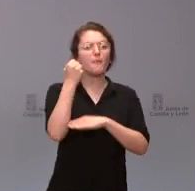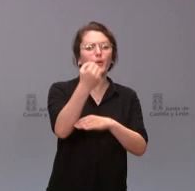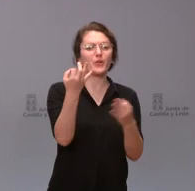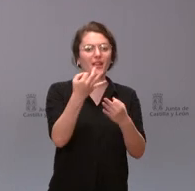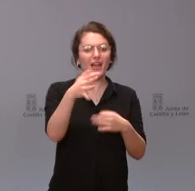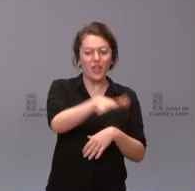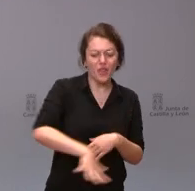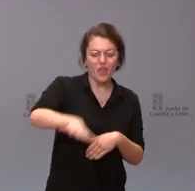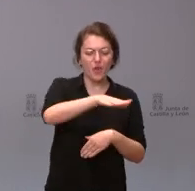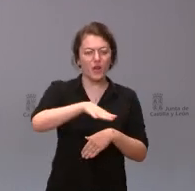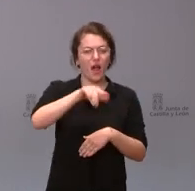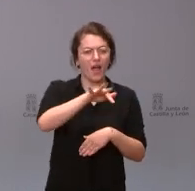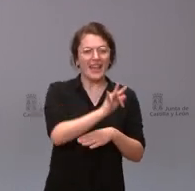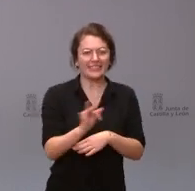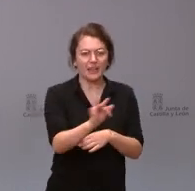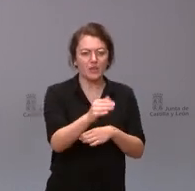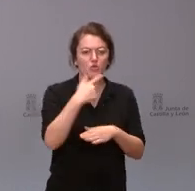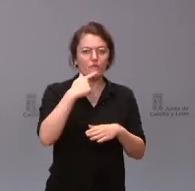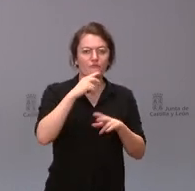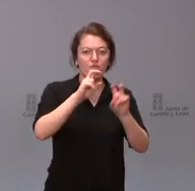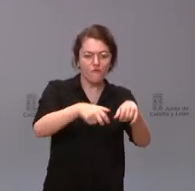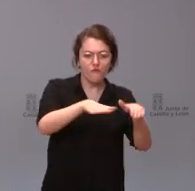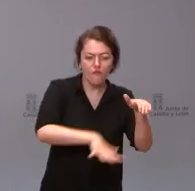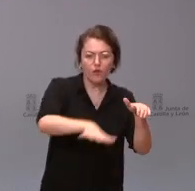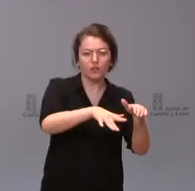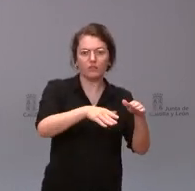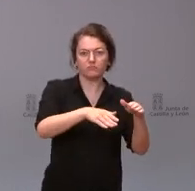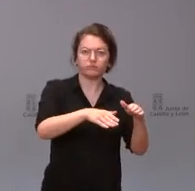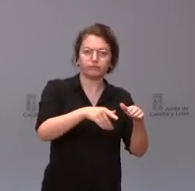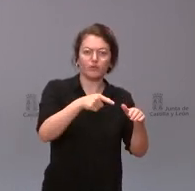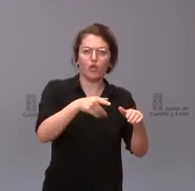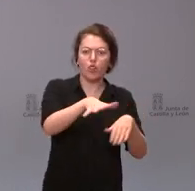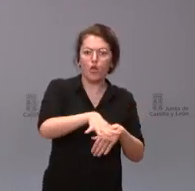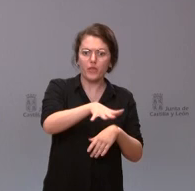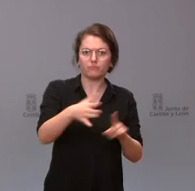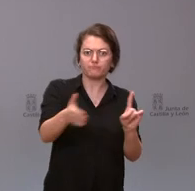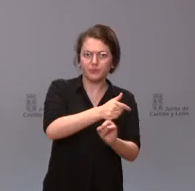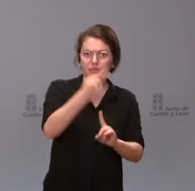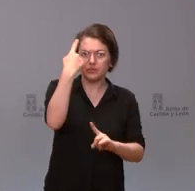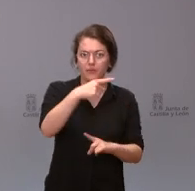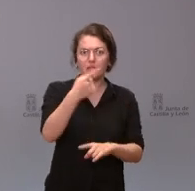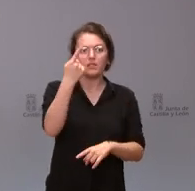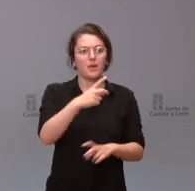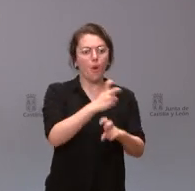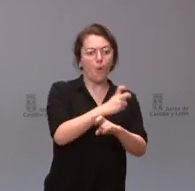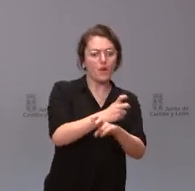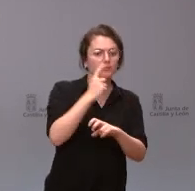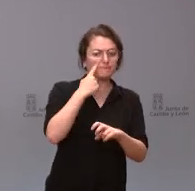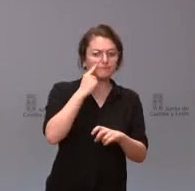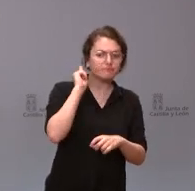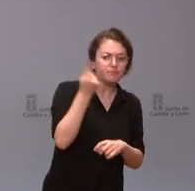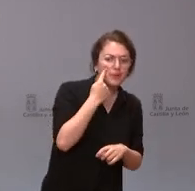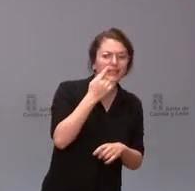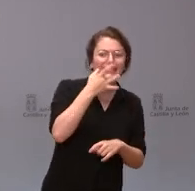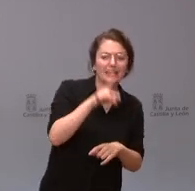los lugares de enterramiento de esas fosas y por tanto y la identificación de los restos y el apoyo a todas